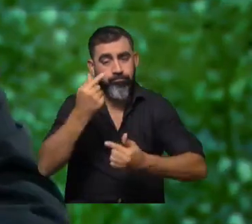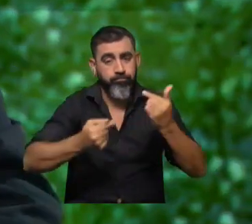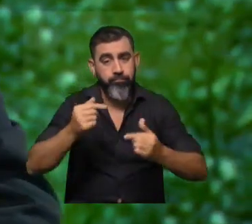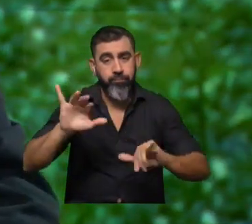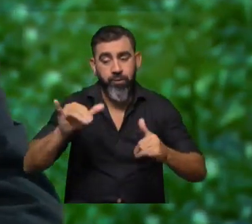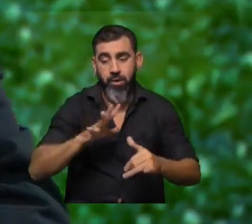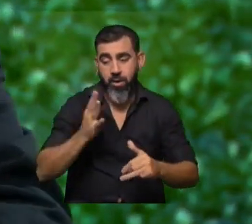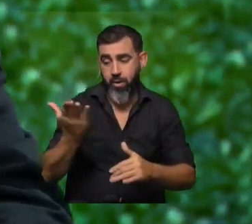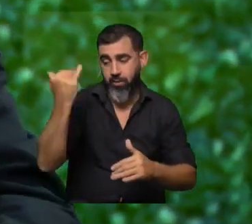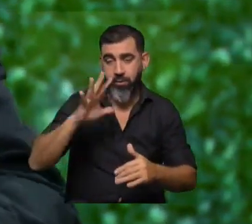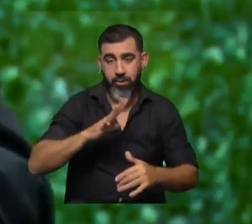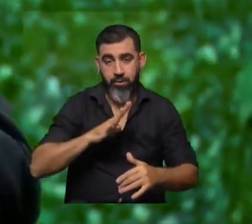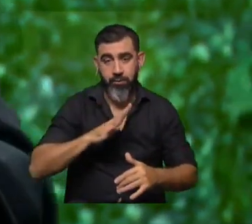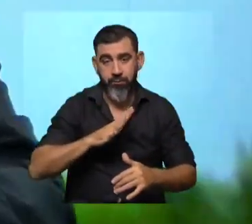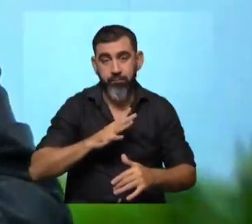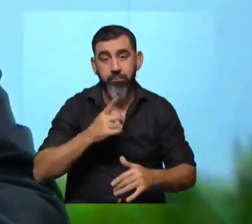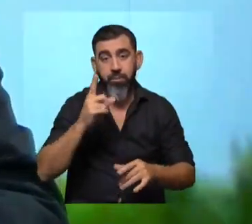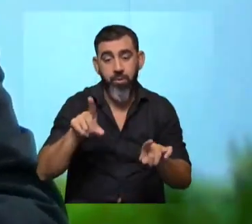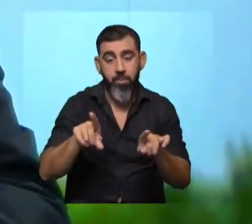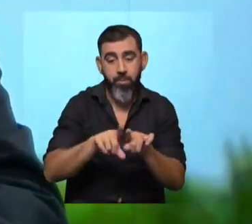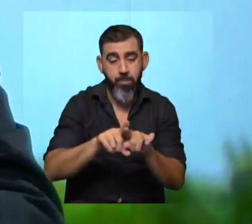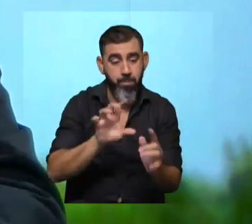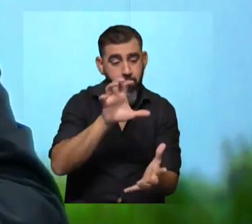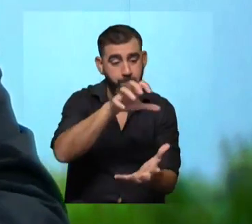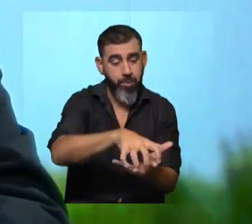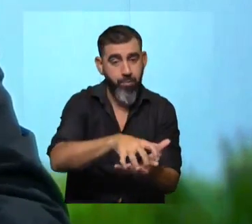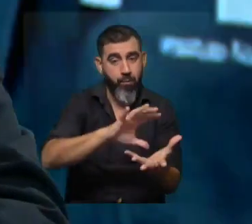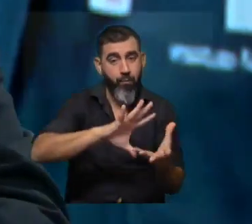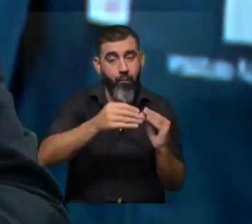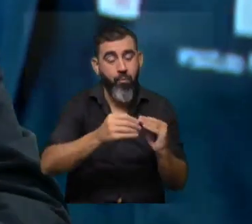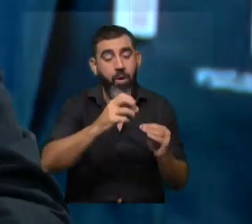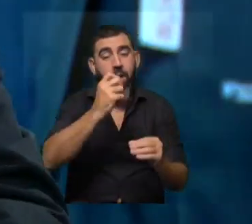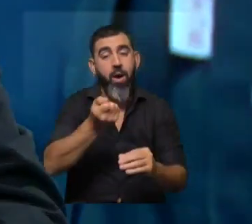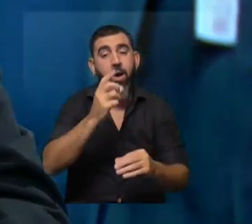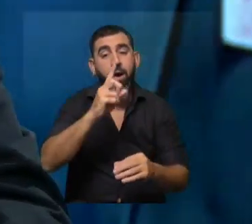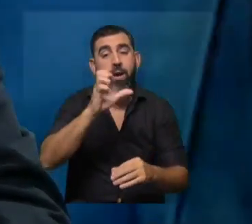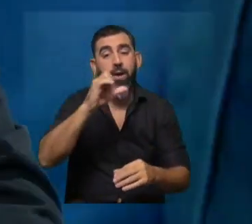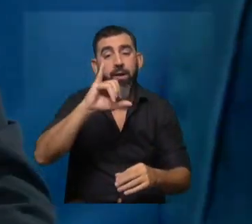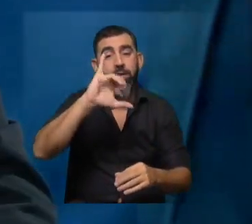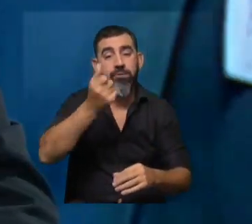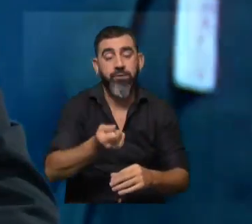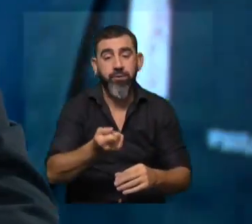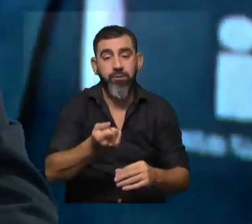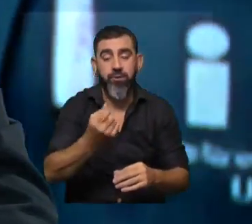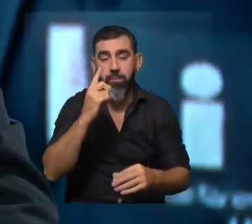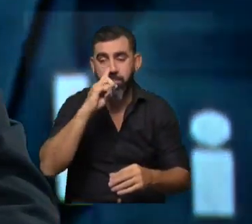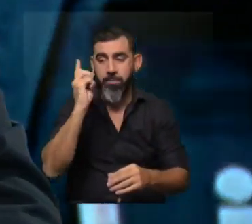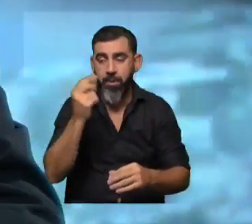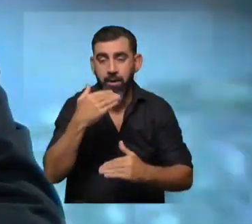existían, pero que bajo una misma agencia y además bajo el formato de agencia que lo hace más ágil,